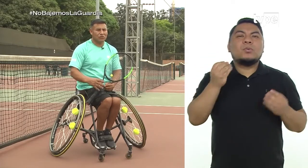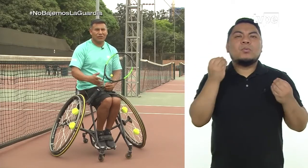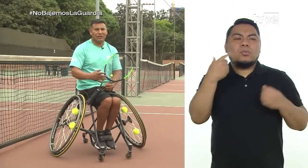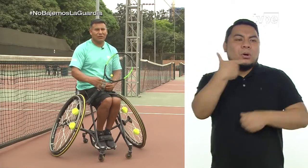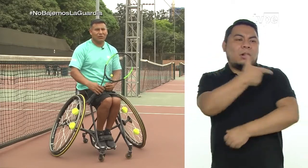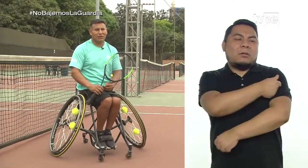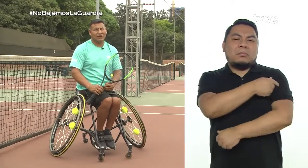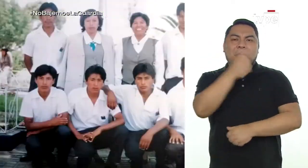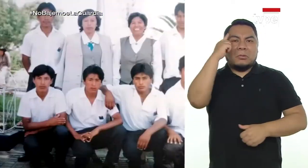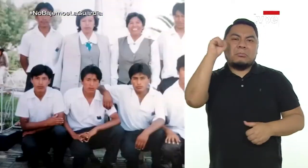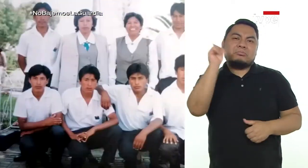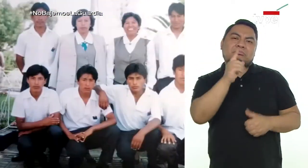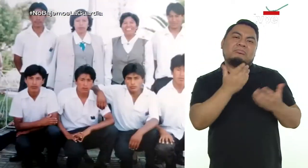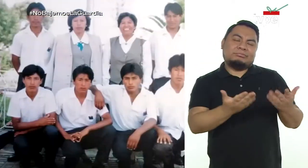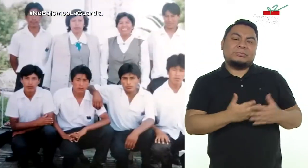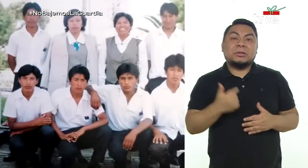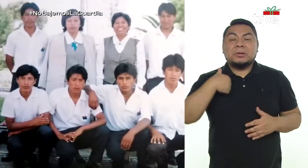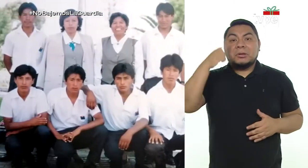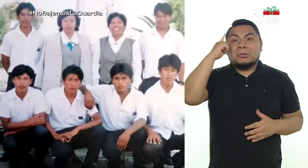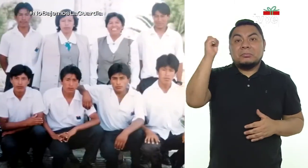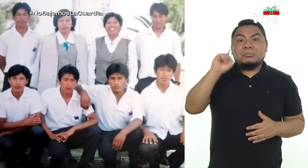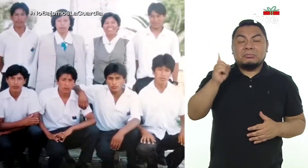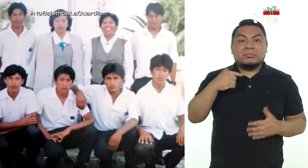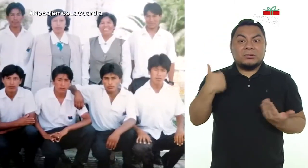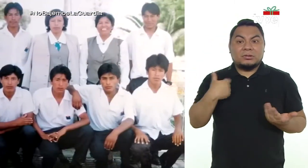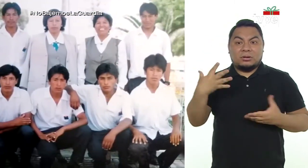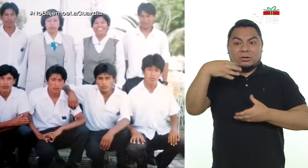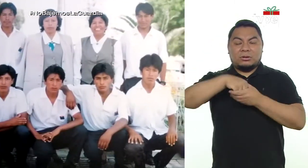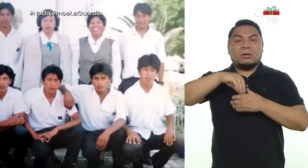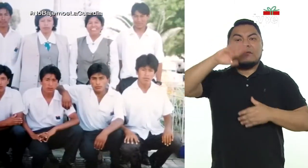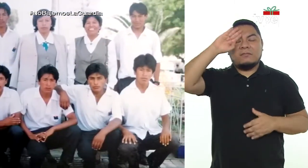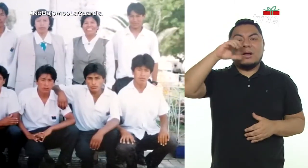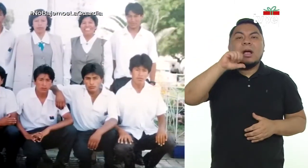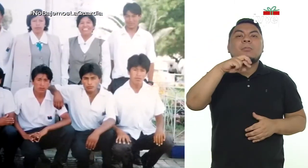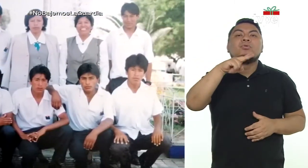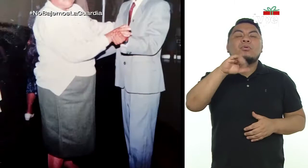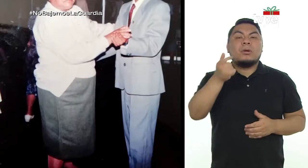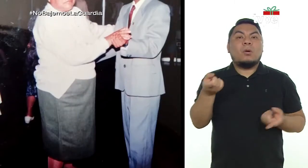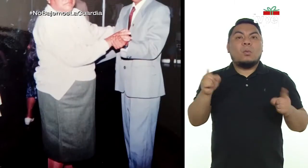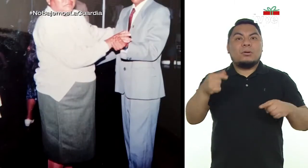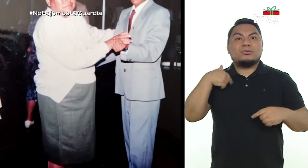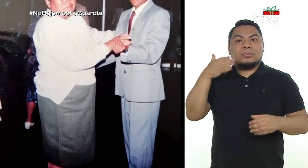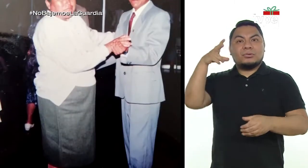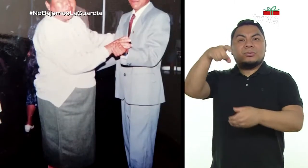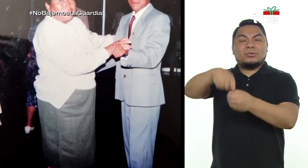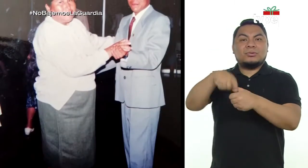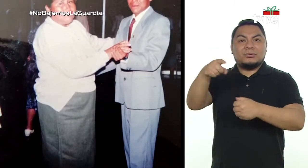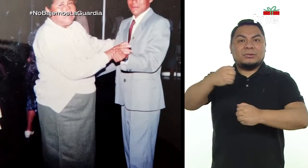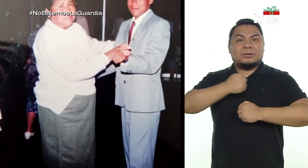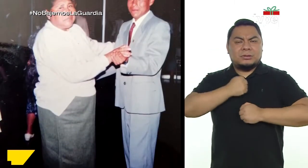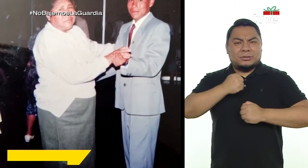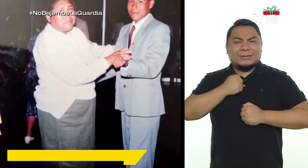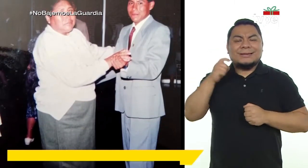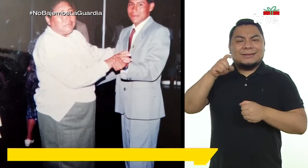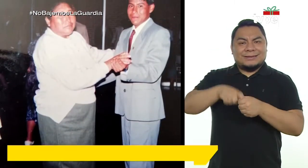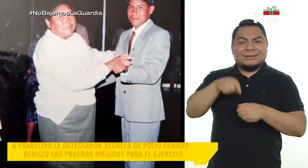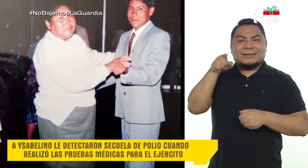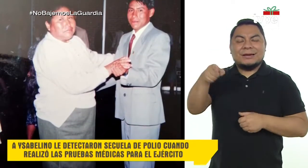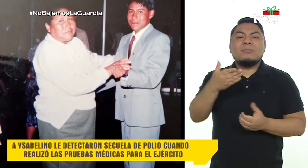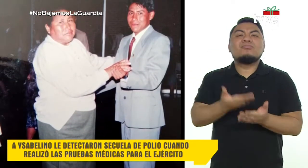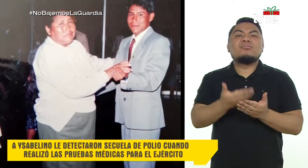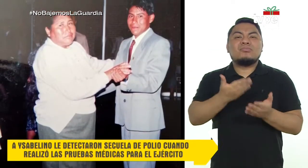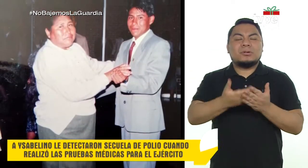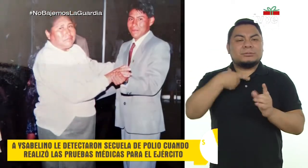sabía mucho de las vacunas. Yo no sabía que tenía la polio hasta que llegué, digamos, al ejército. Me fui a